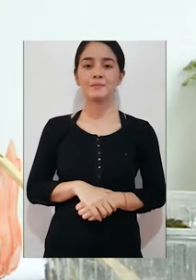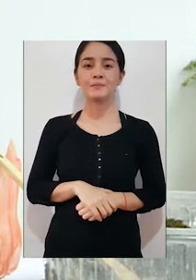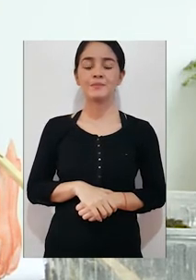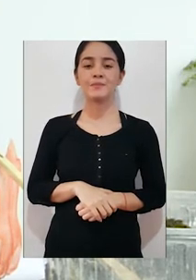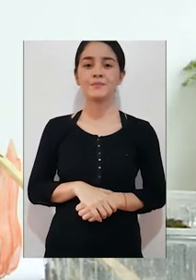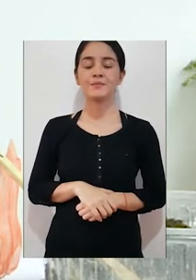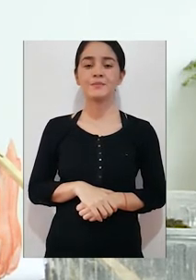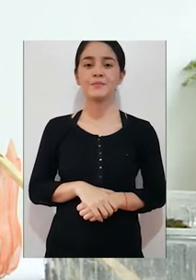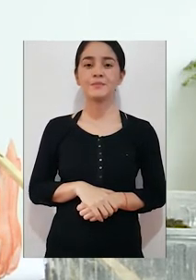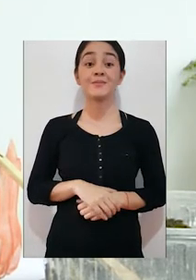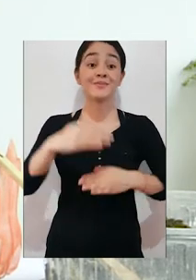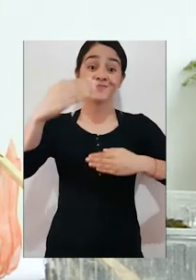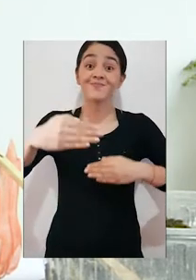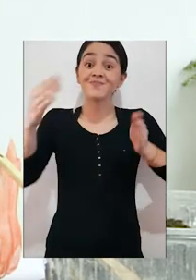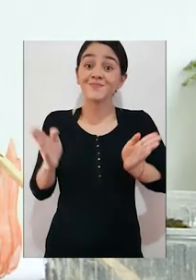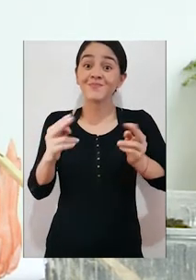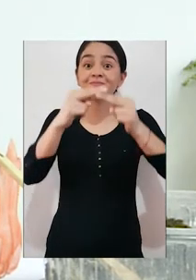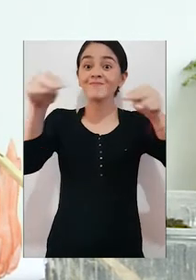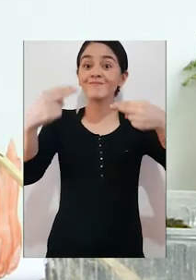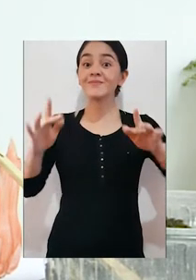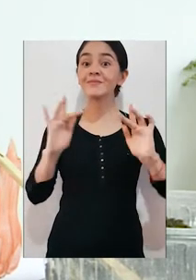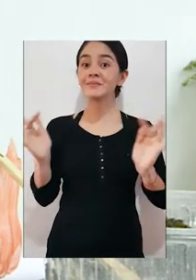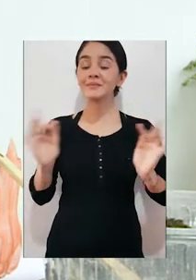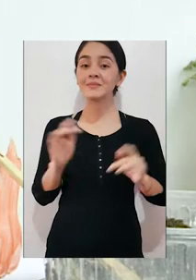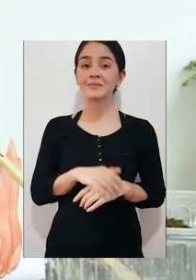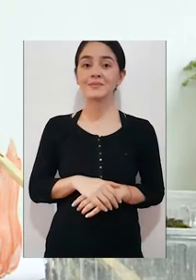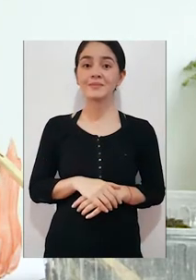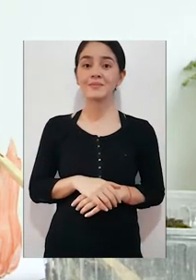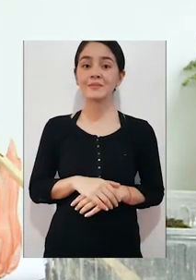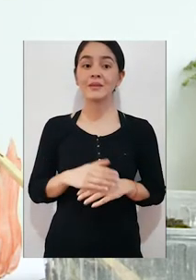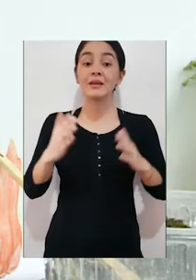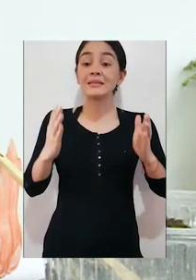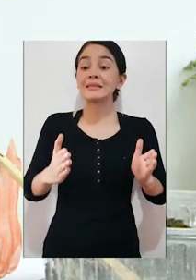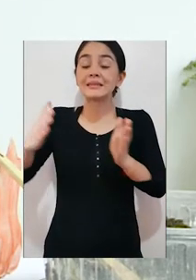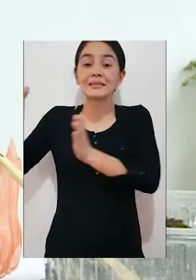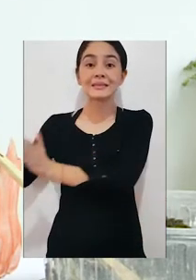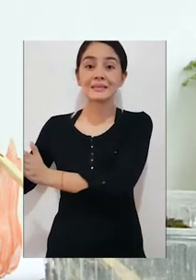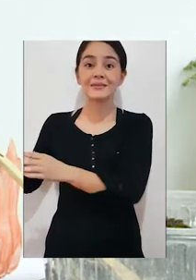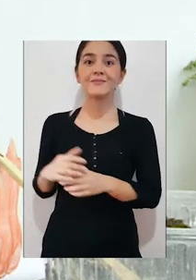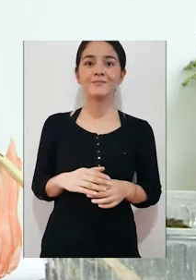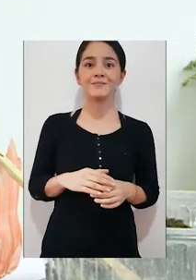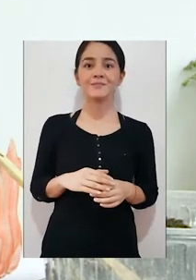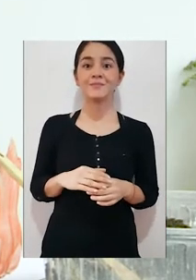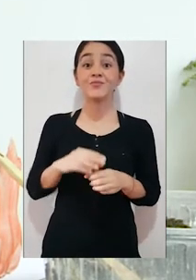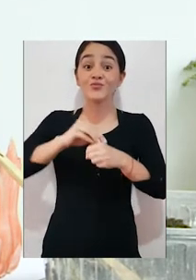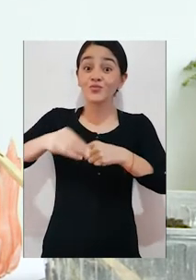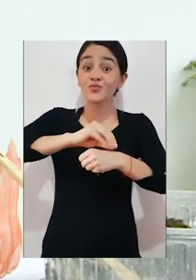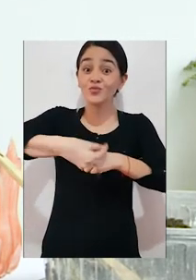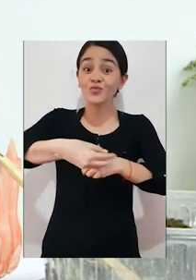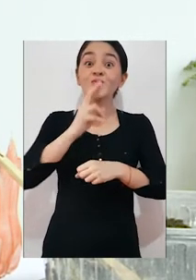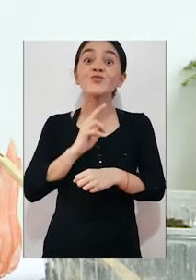en el cartón de huevo vacío, vamos a retirar la pulpa del tomate.